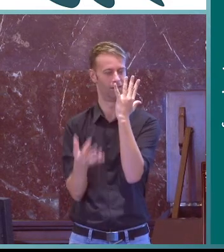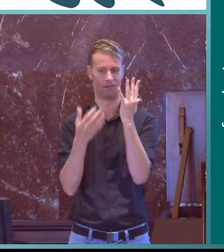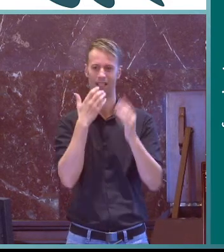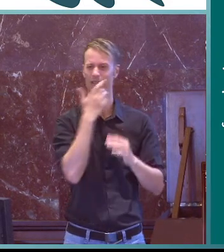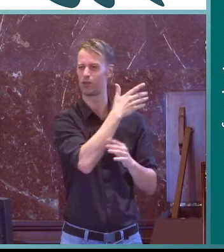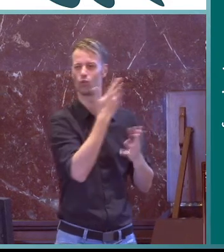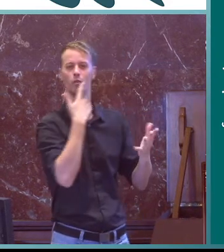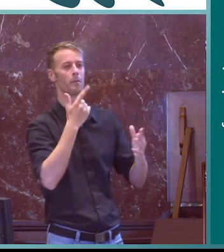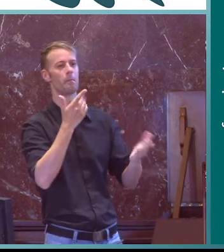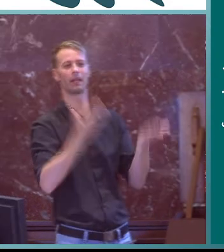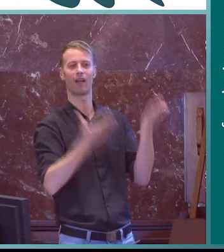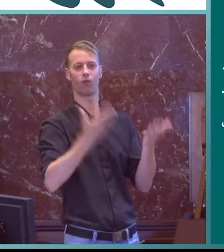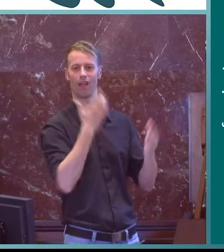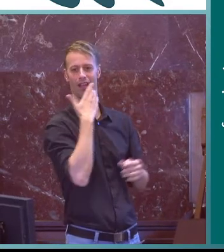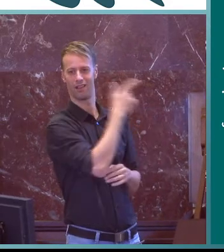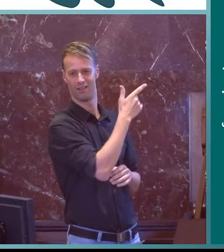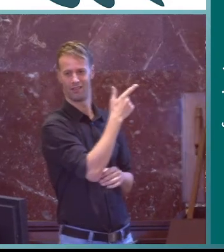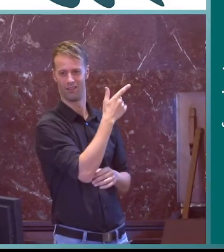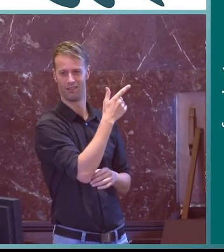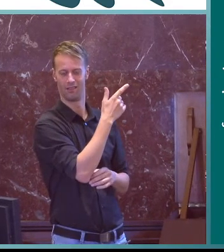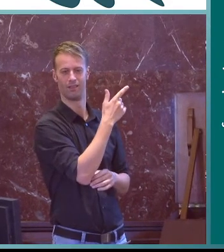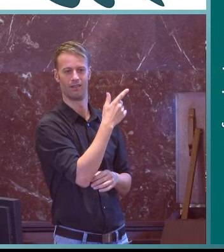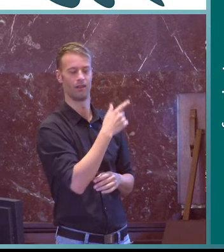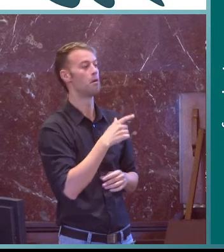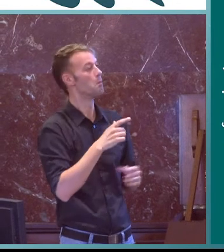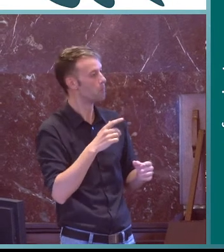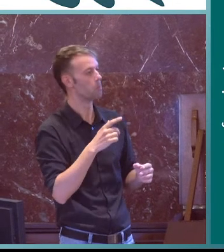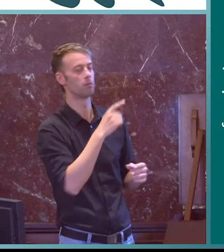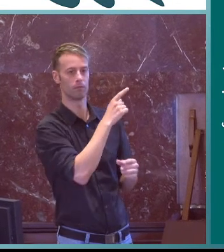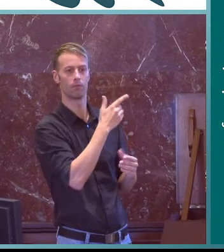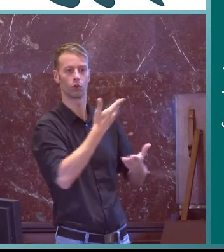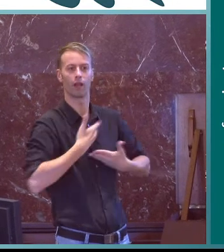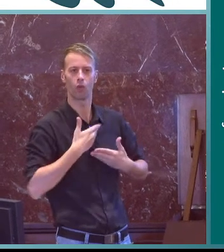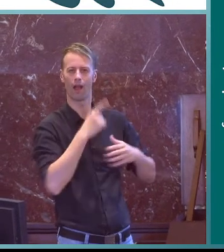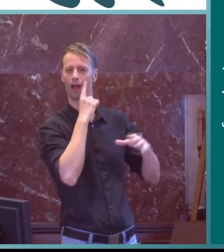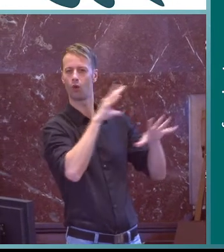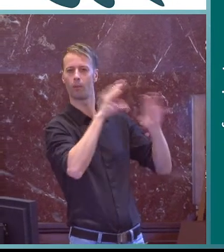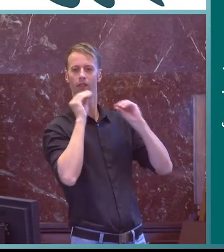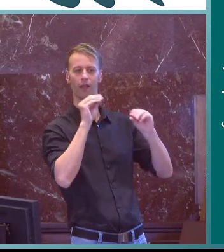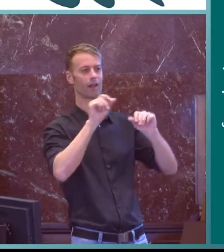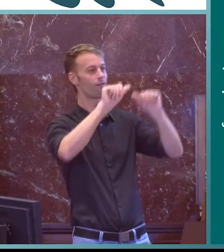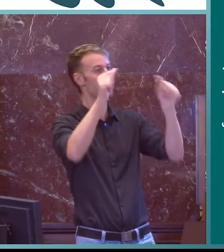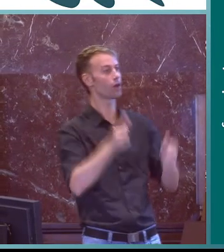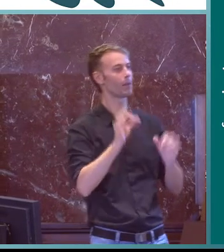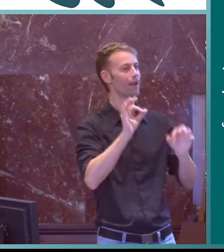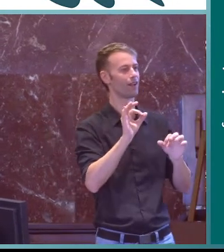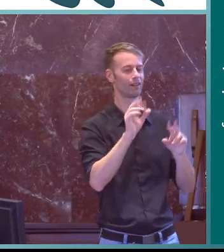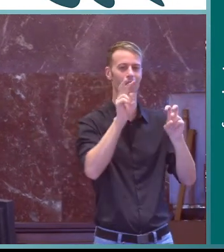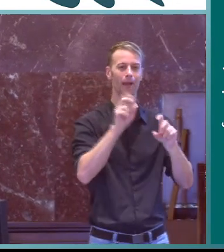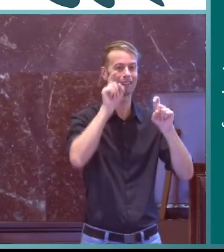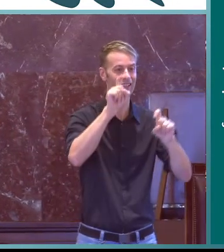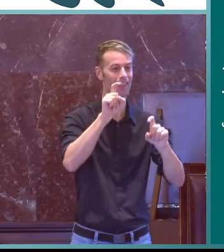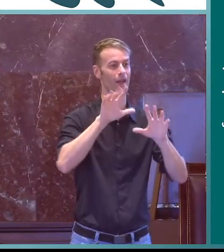pues todo eso son las diferentes ramas del árbol es una metáfora del todo lo que estamos hablando pero ayuda un poco a entender